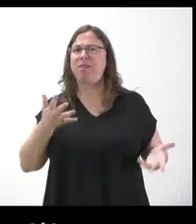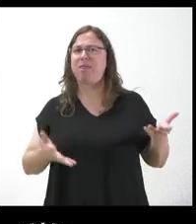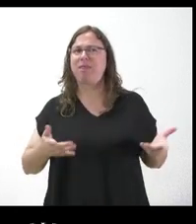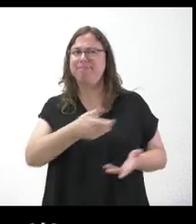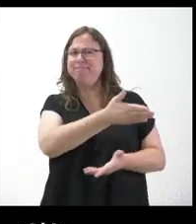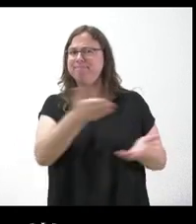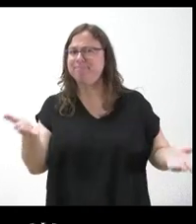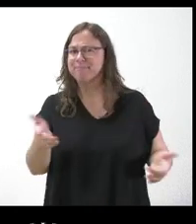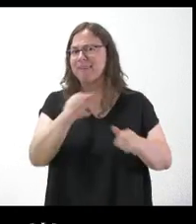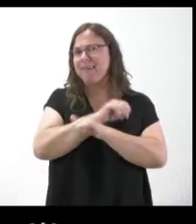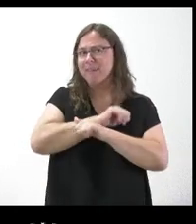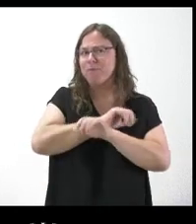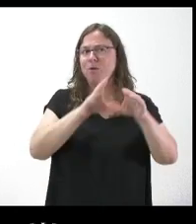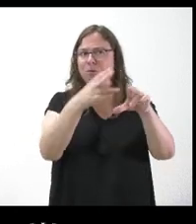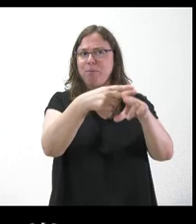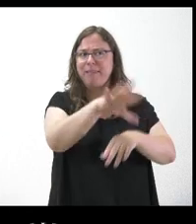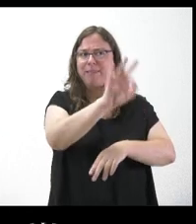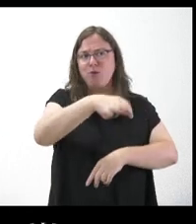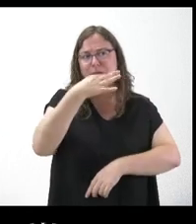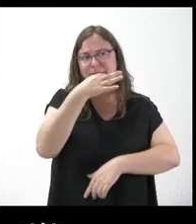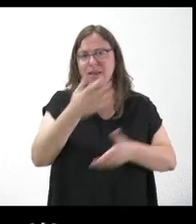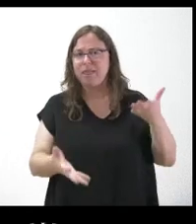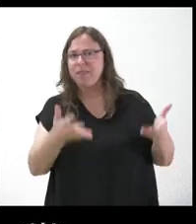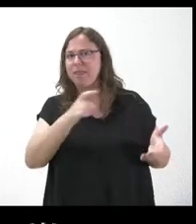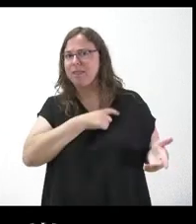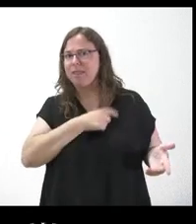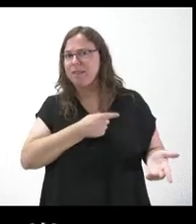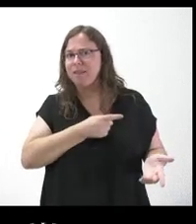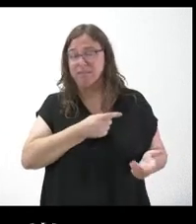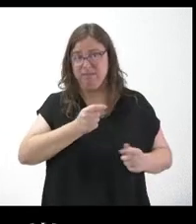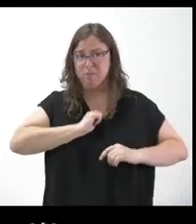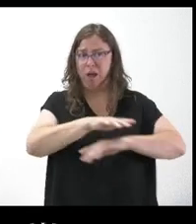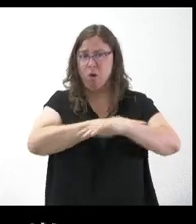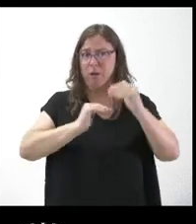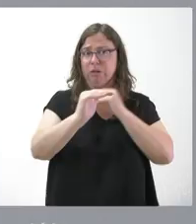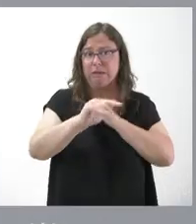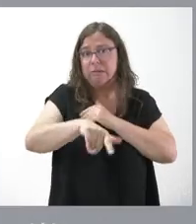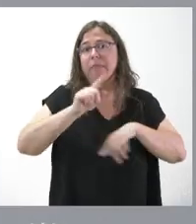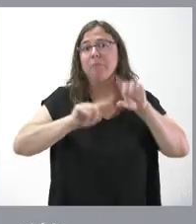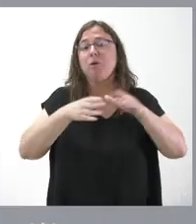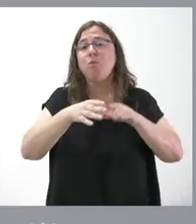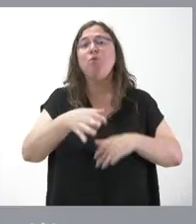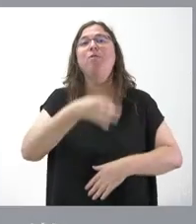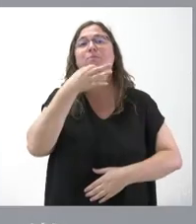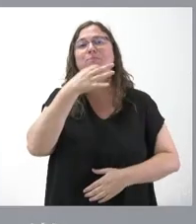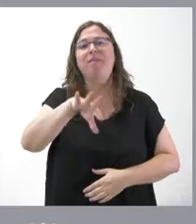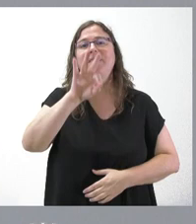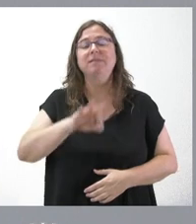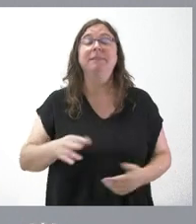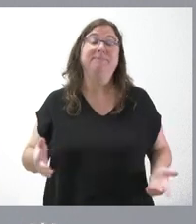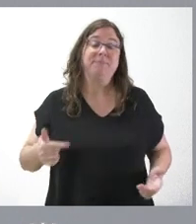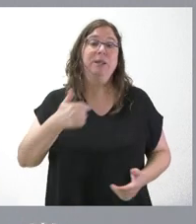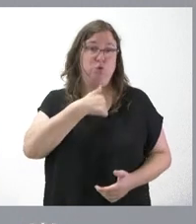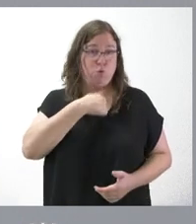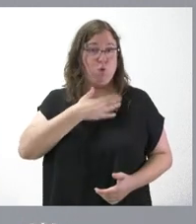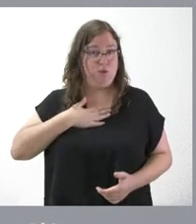espera de lo que un partido decida esta tarde. De eso depende la estabilidad del Gobierno. Bueno, yo le he comentado cuál es el deseo de